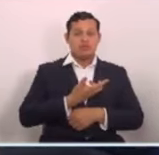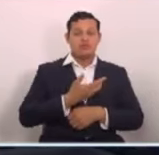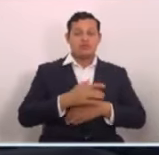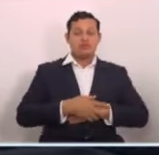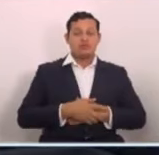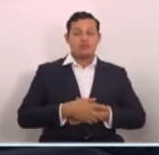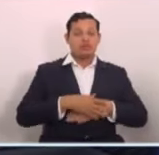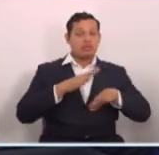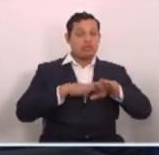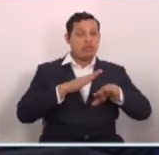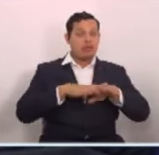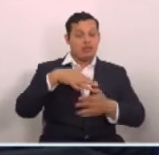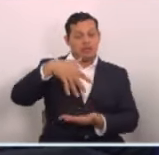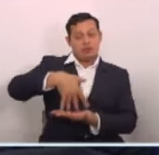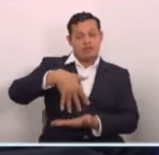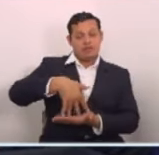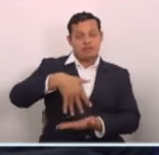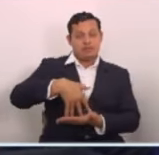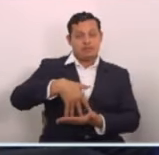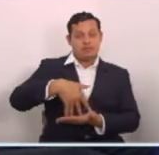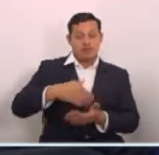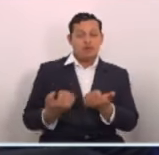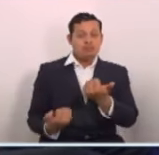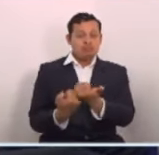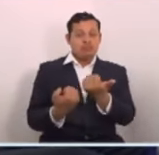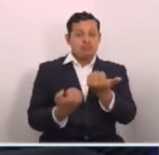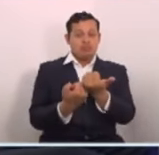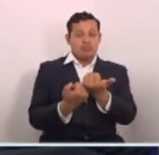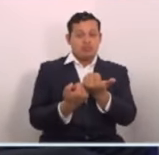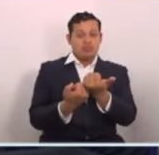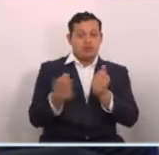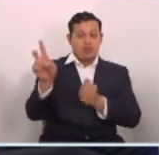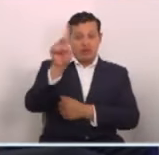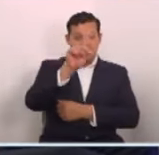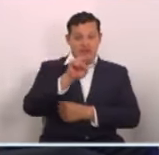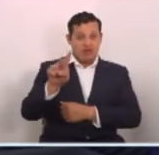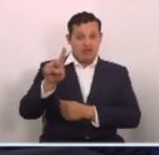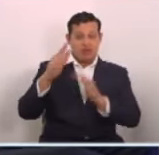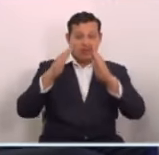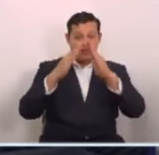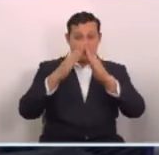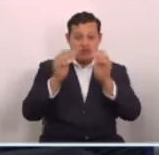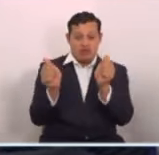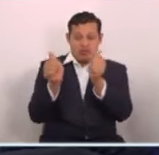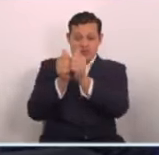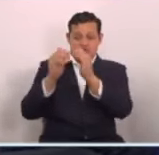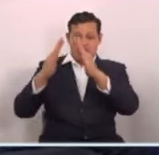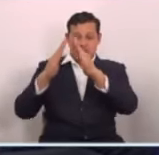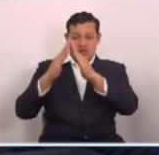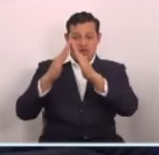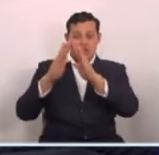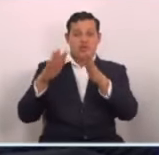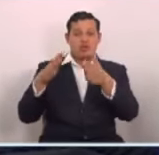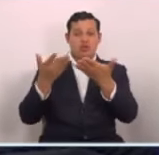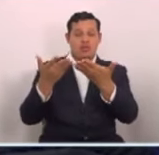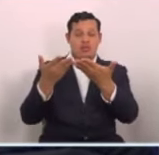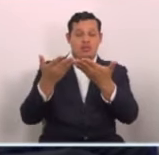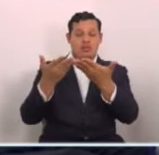le hago un llamado a la población, hay que ser solidarios con nuestros vecinos, con nuestros vecinos, con nuestros